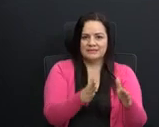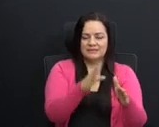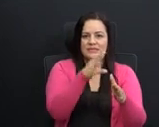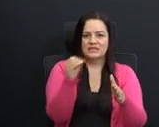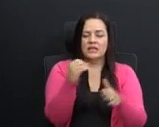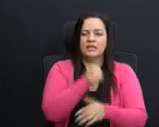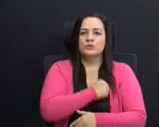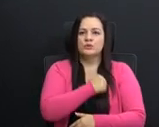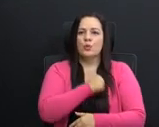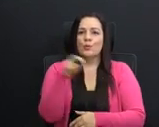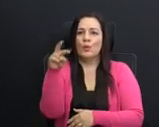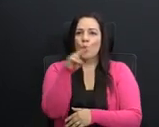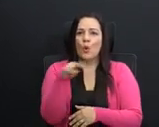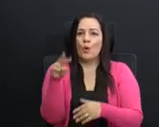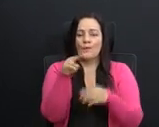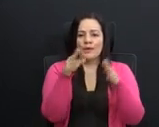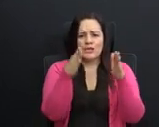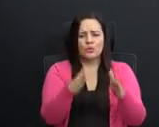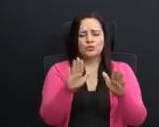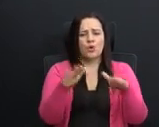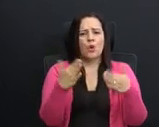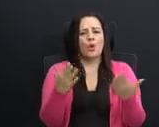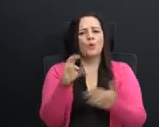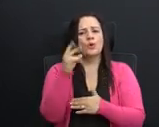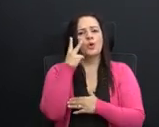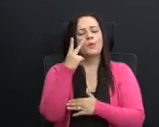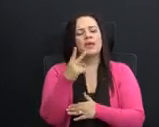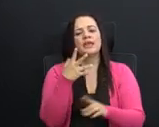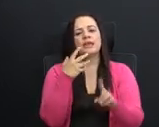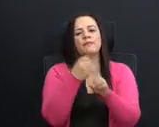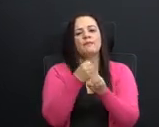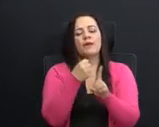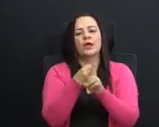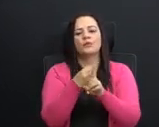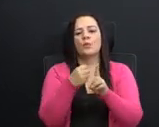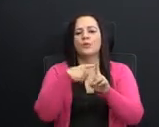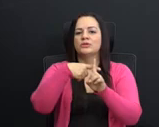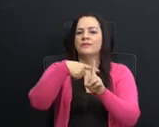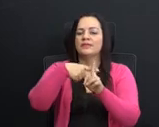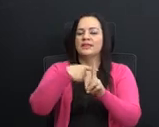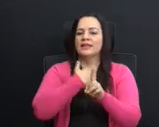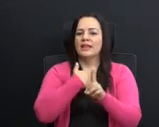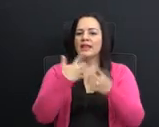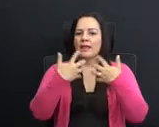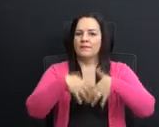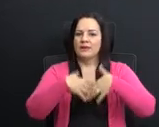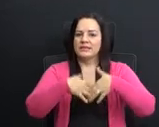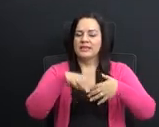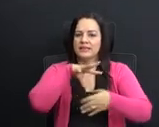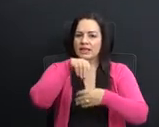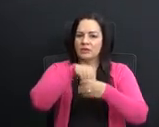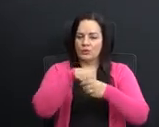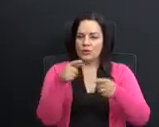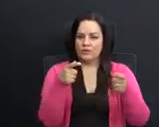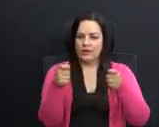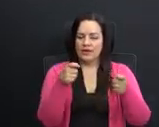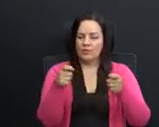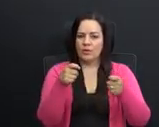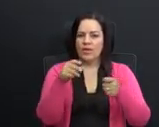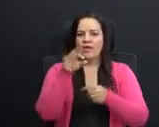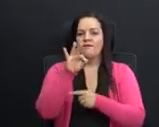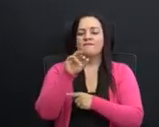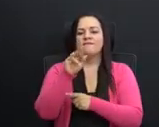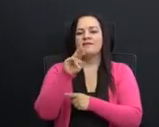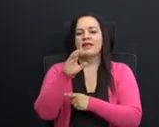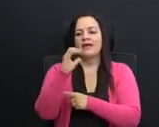Discúlpenme compañeros, pero cómo no ver el impacto positivo que están teniendo las empresas dentro del régimen de zona franca para el